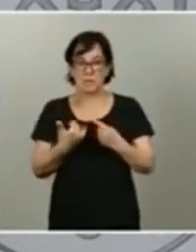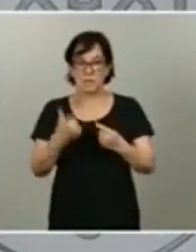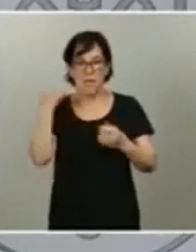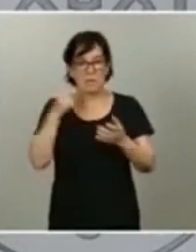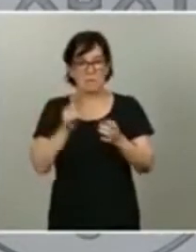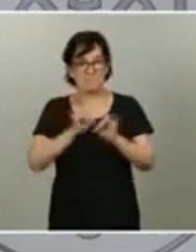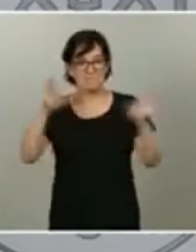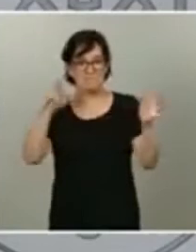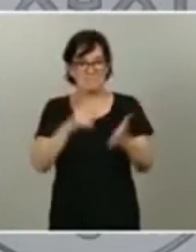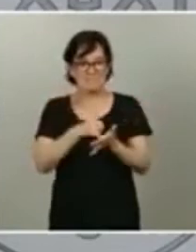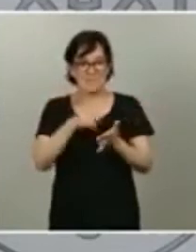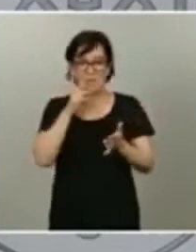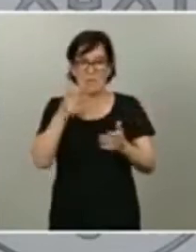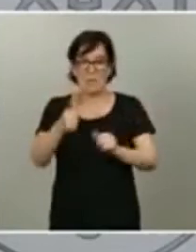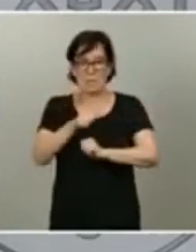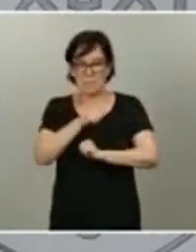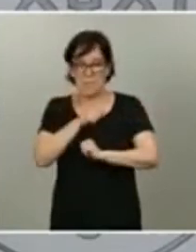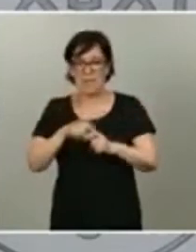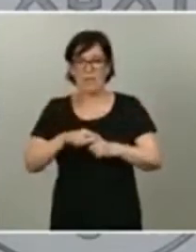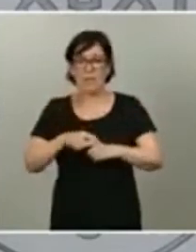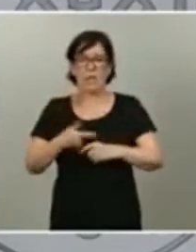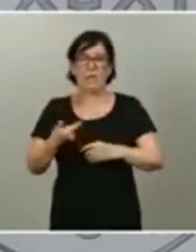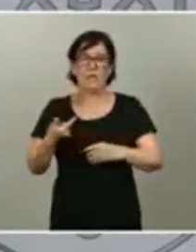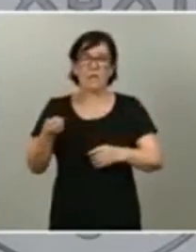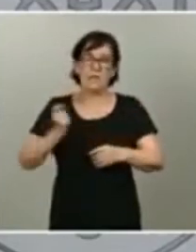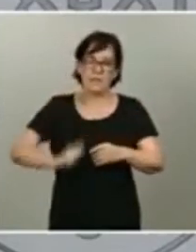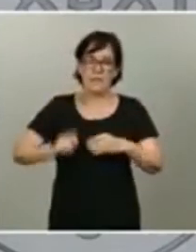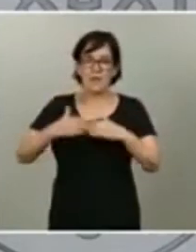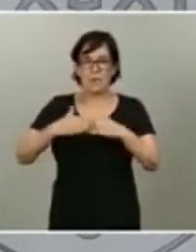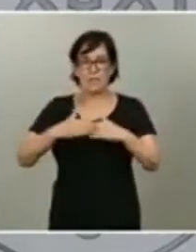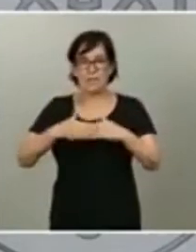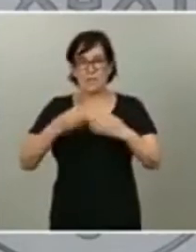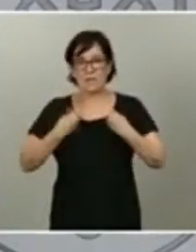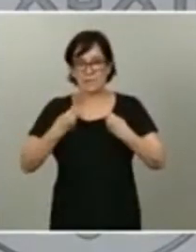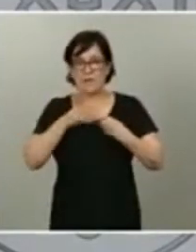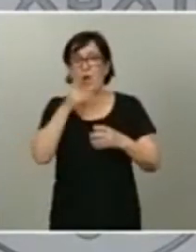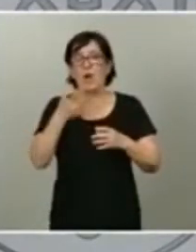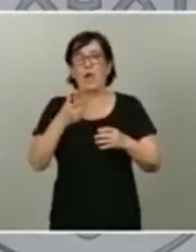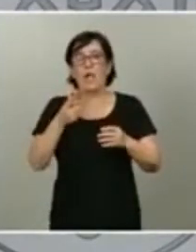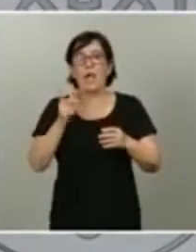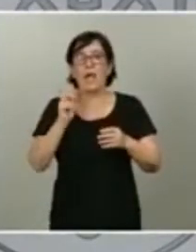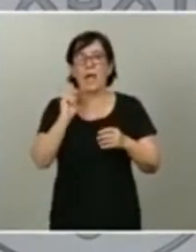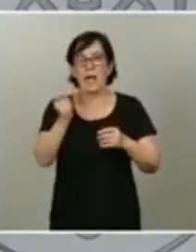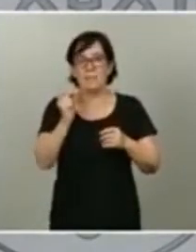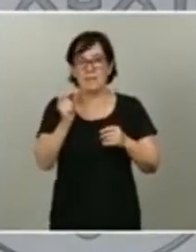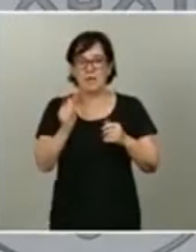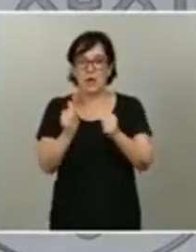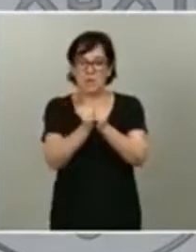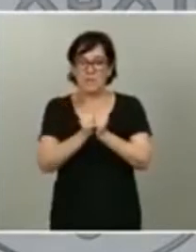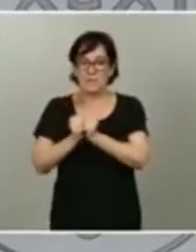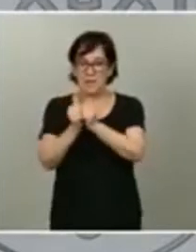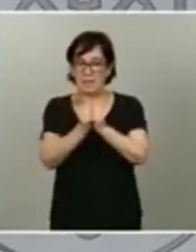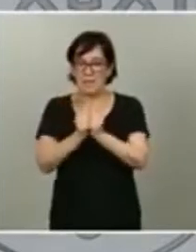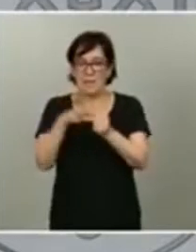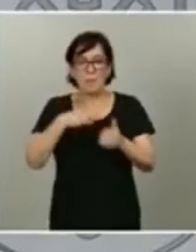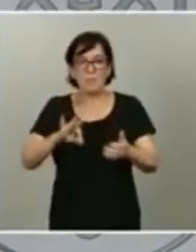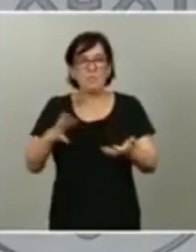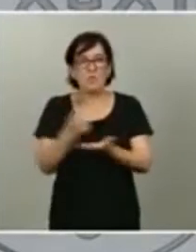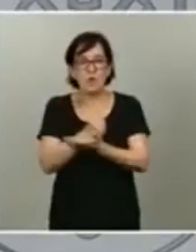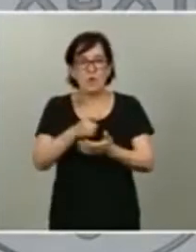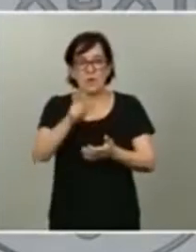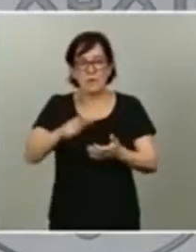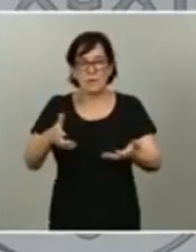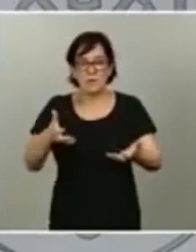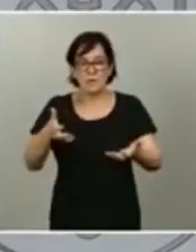con el desempleo, con el ingreso mínimo vital o con la atención a la dependencia, todas las personas nos podamos beneficiar porque eso se llama construir